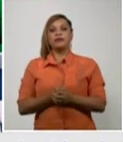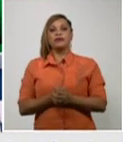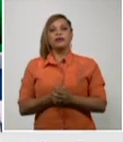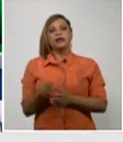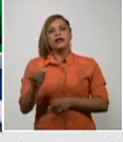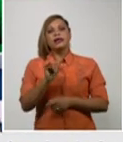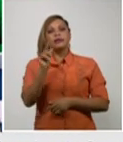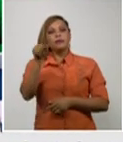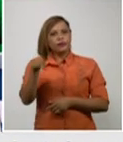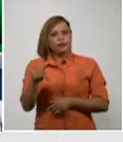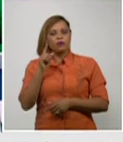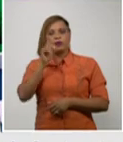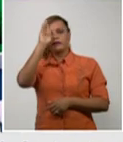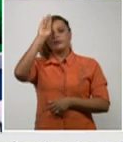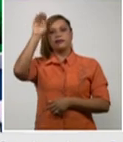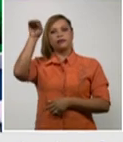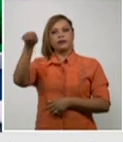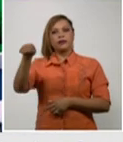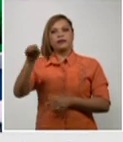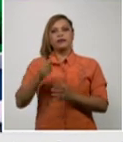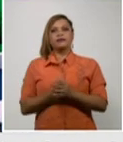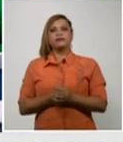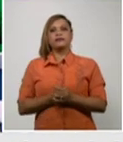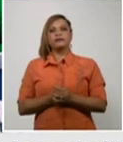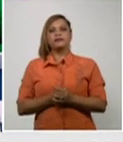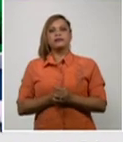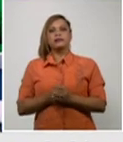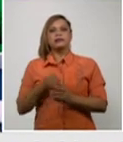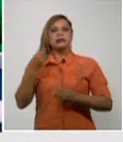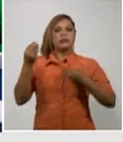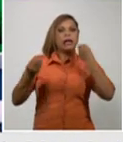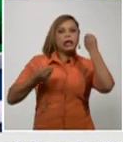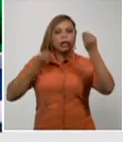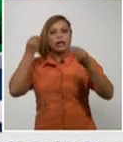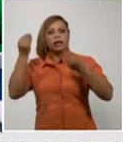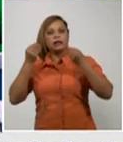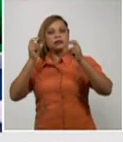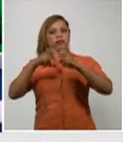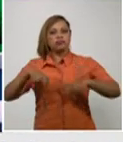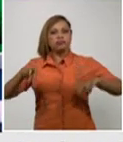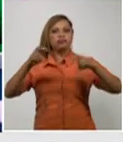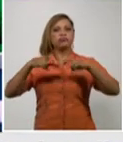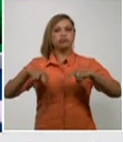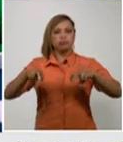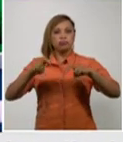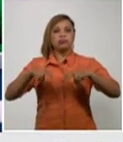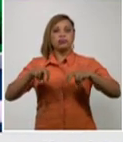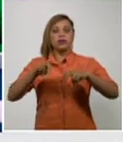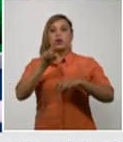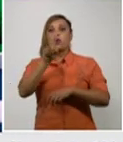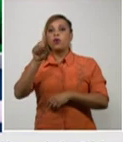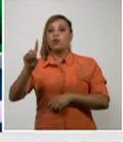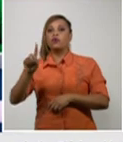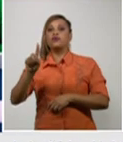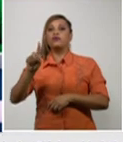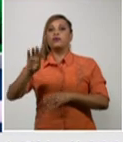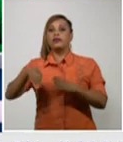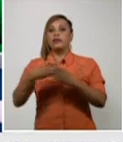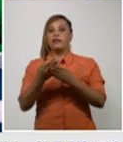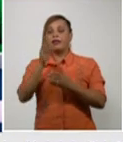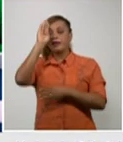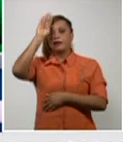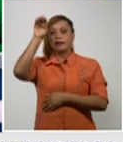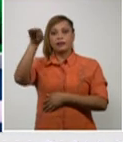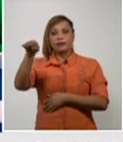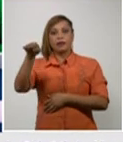ingresa, se hace el diagnóstico, está 11 días ingresado con